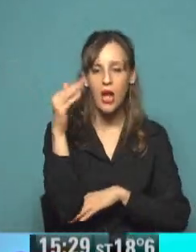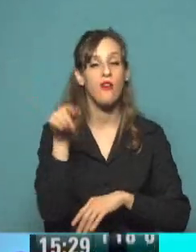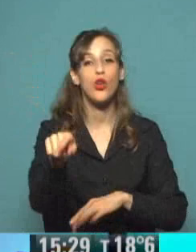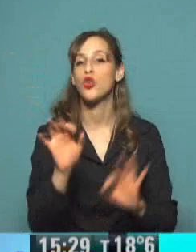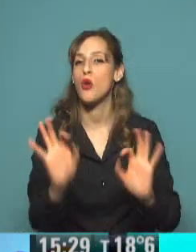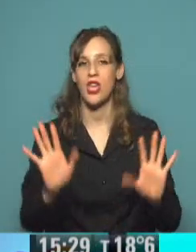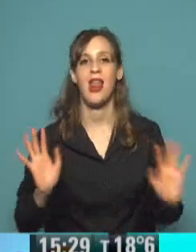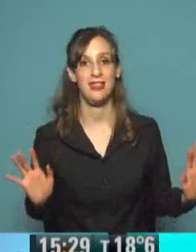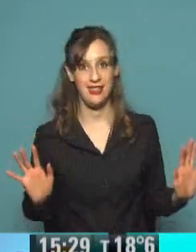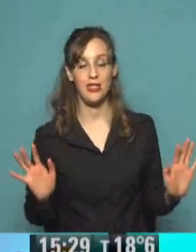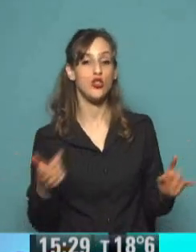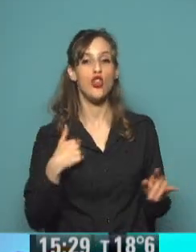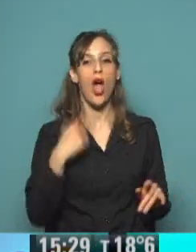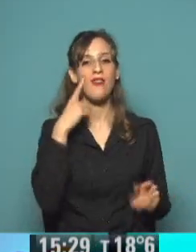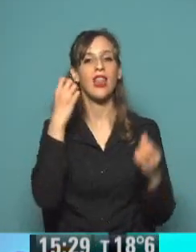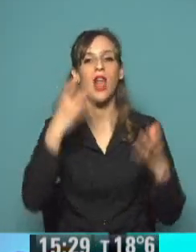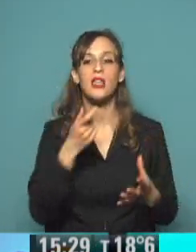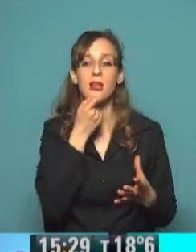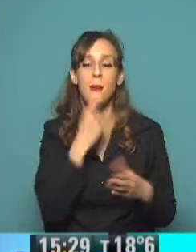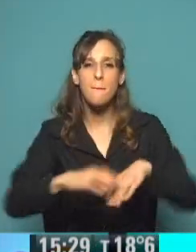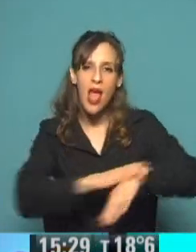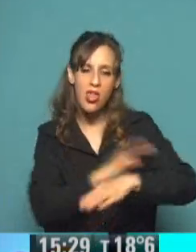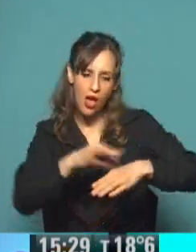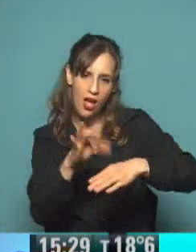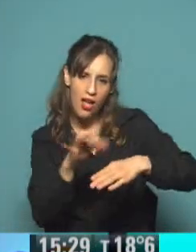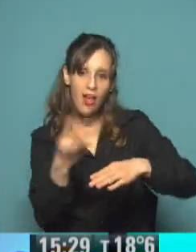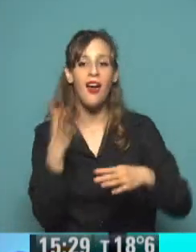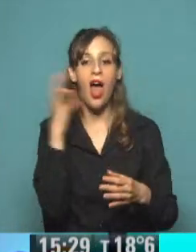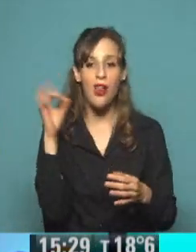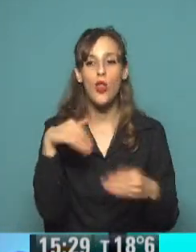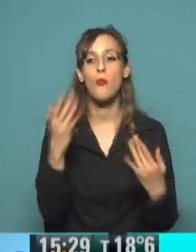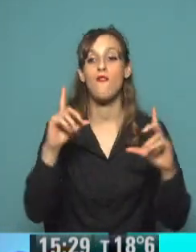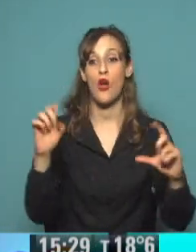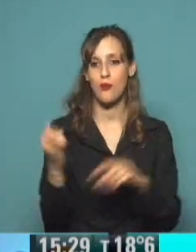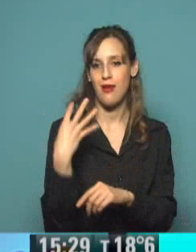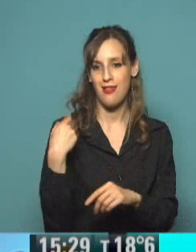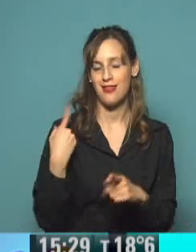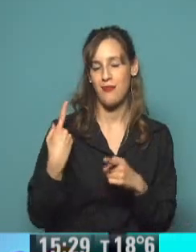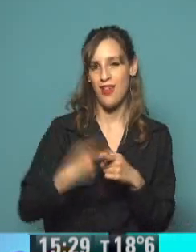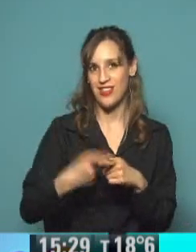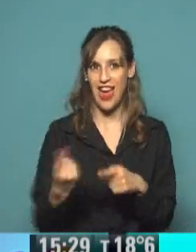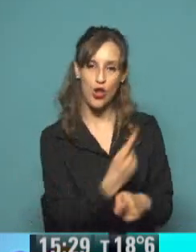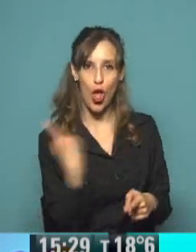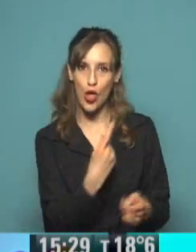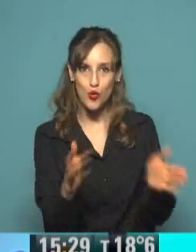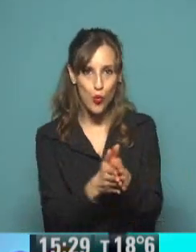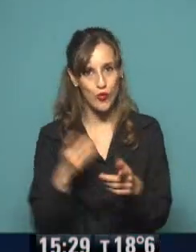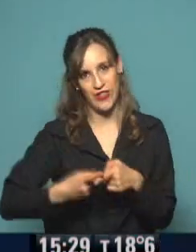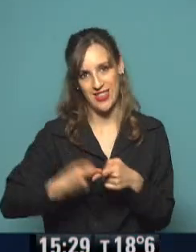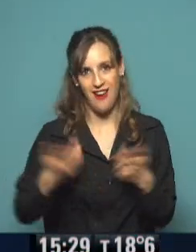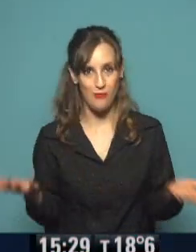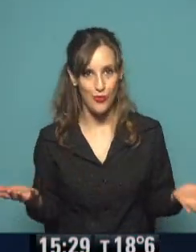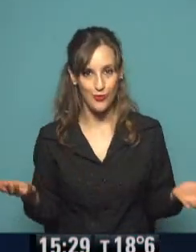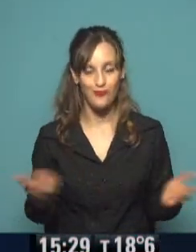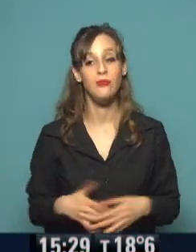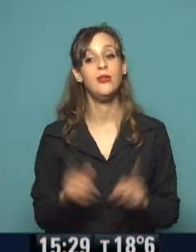estaba haciendo, yo voy a ver si puedo coser esas medias también y así puedo mandar una foto para festejar con todos el Día de la Bandera. Así